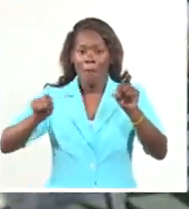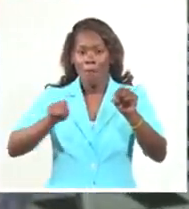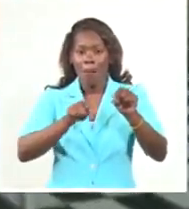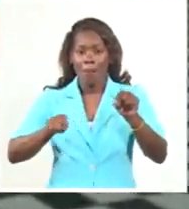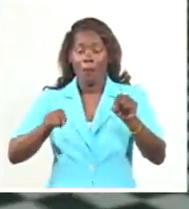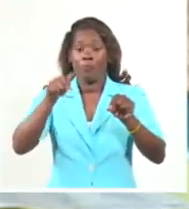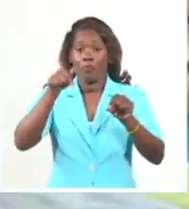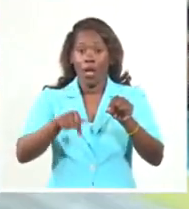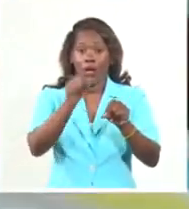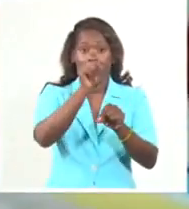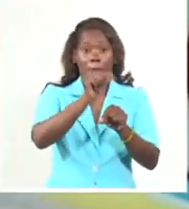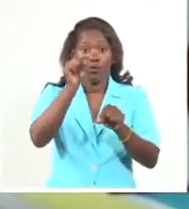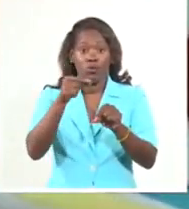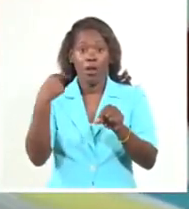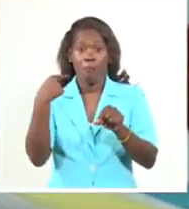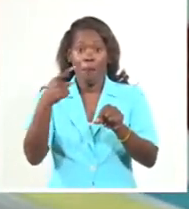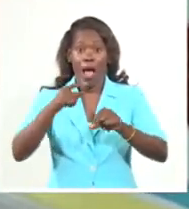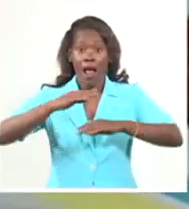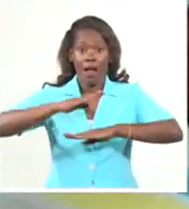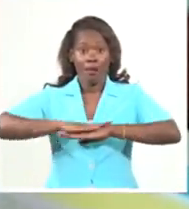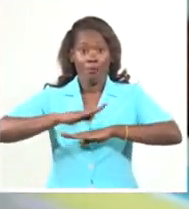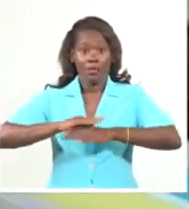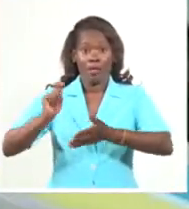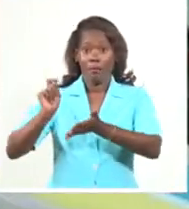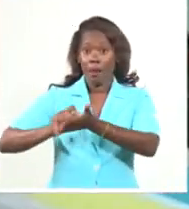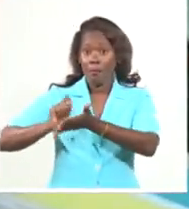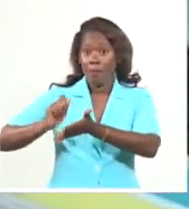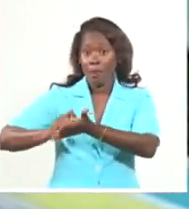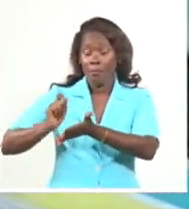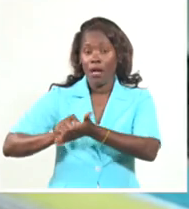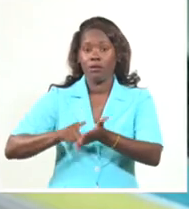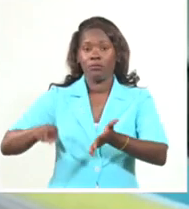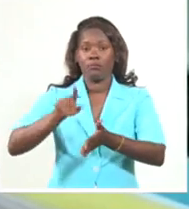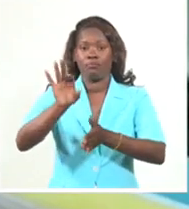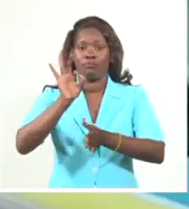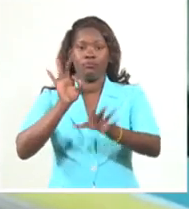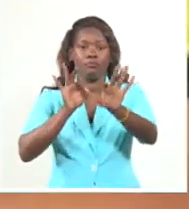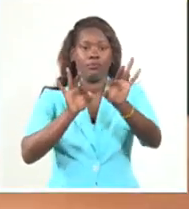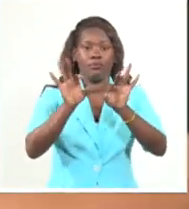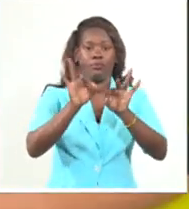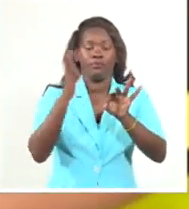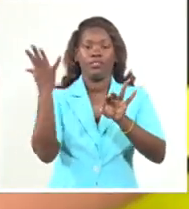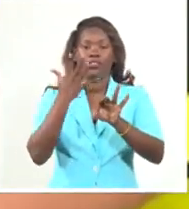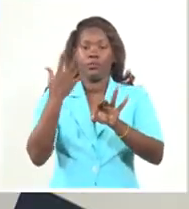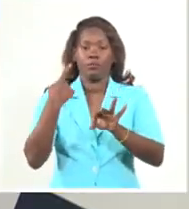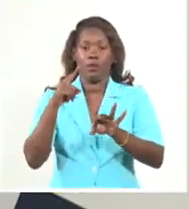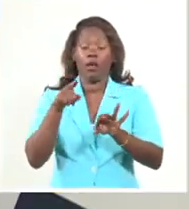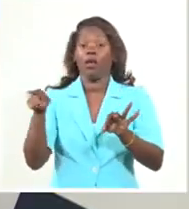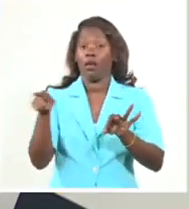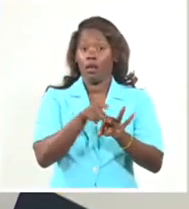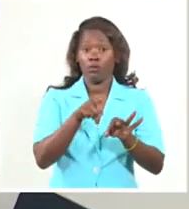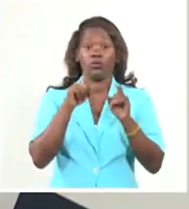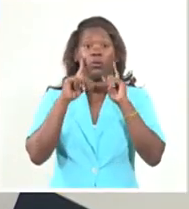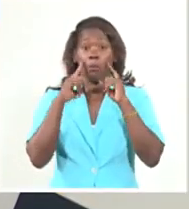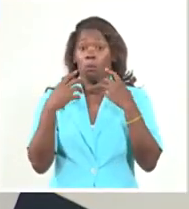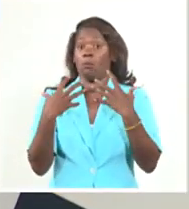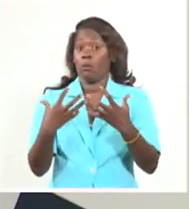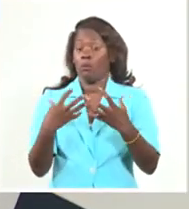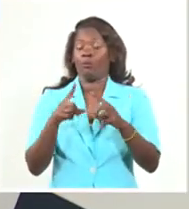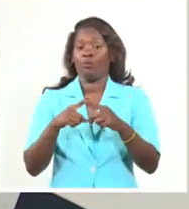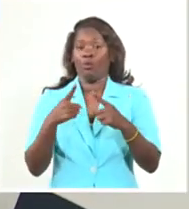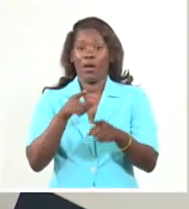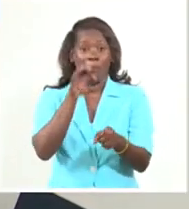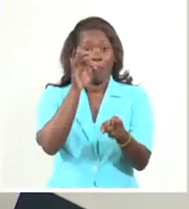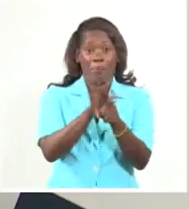de aseguramiento y de las mesas electorales. Los integrantes de las mesas electorales juegan un papel decisivo porque ese día desde que se